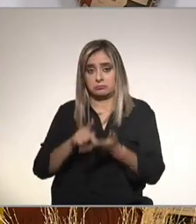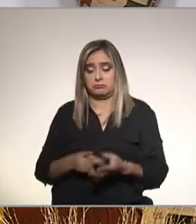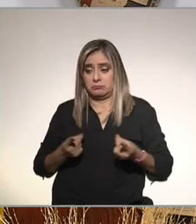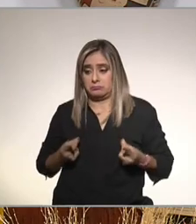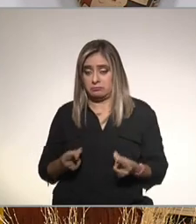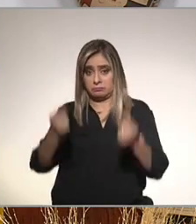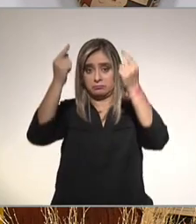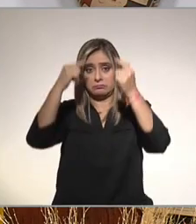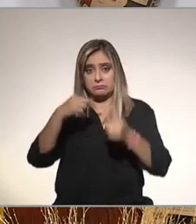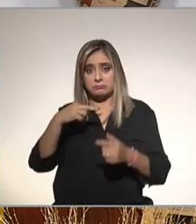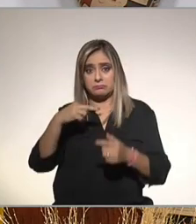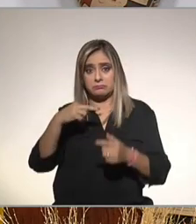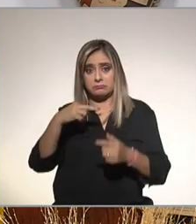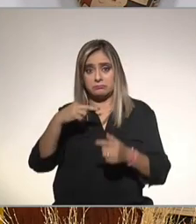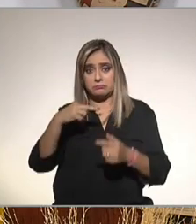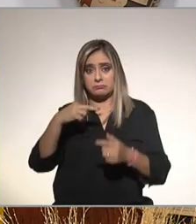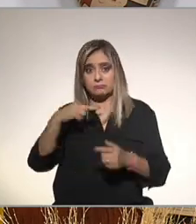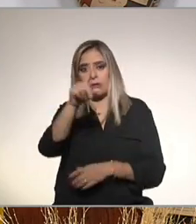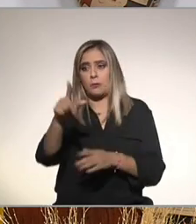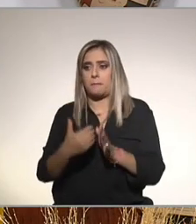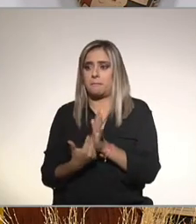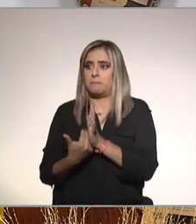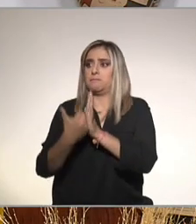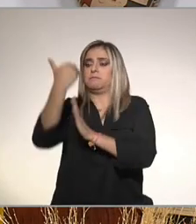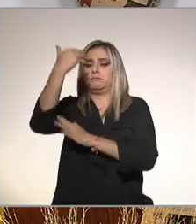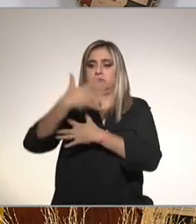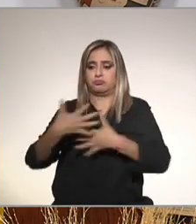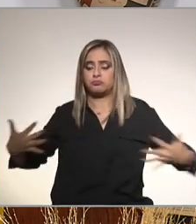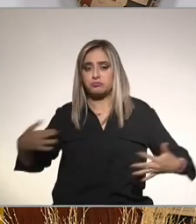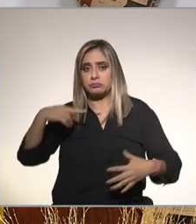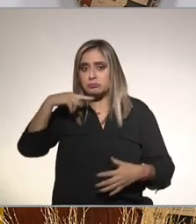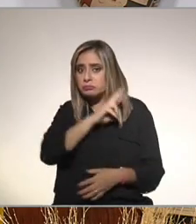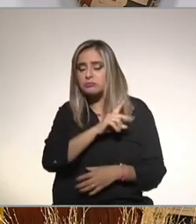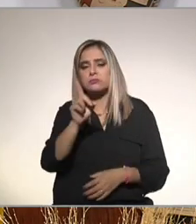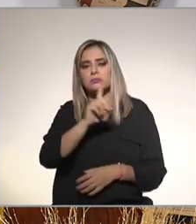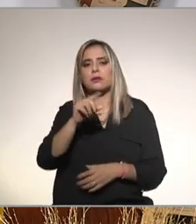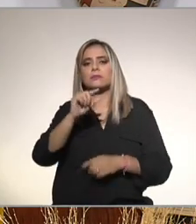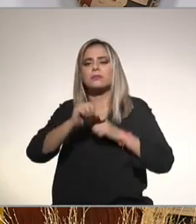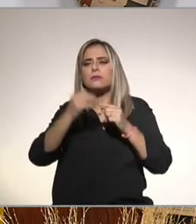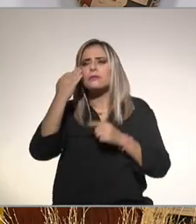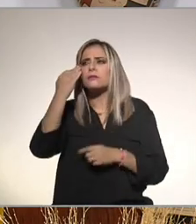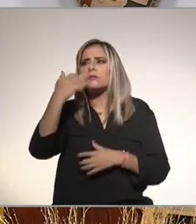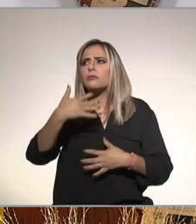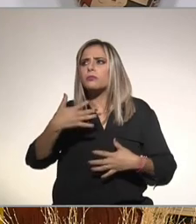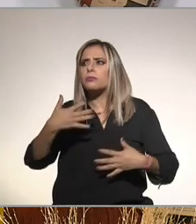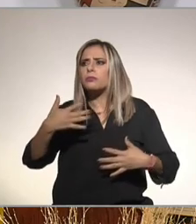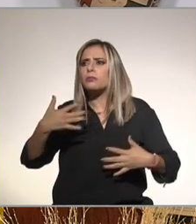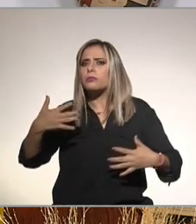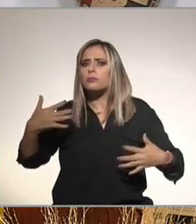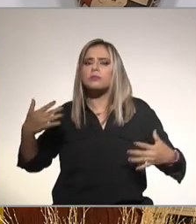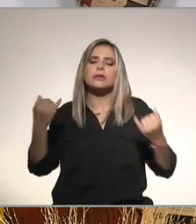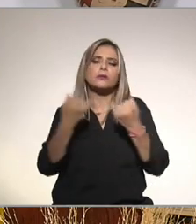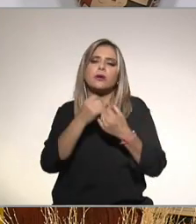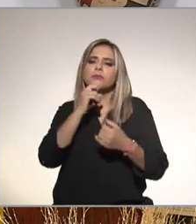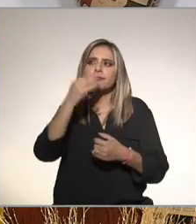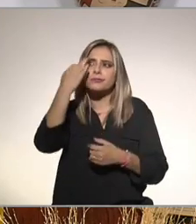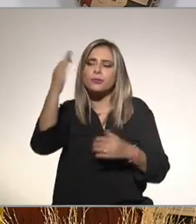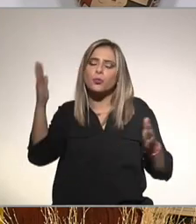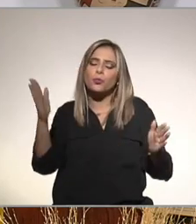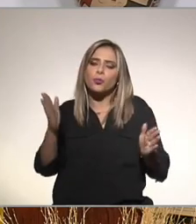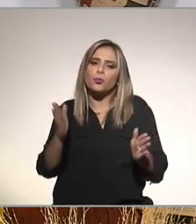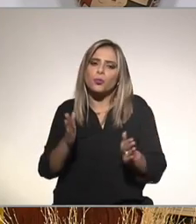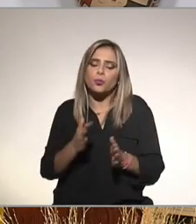inmediato no lo subiste de inmediato esto va a ser gradual y va a ser para beneficiar tu salud ok seguimos con las preguntas para que nos dé tiempo